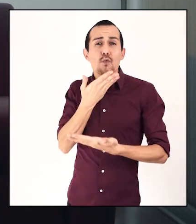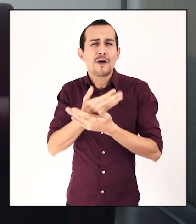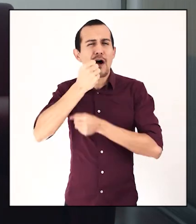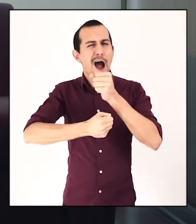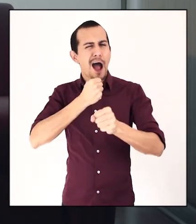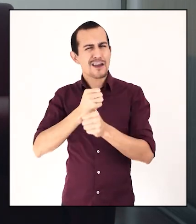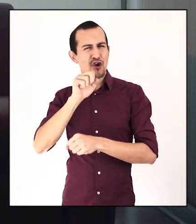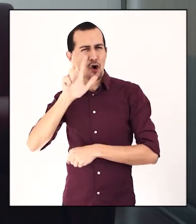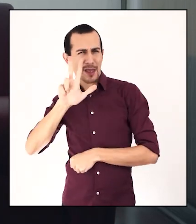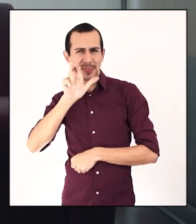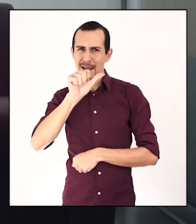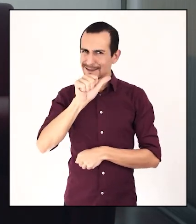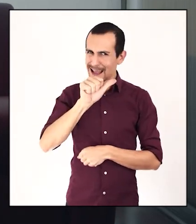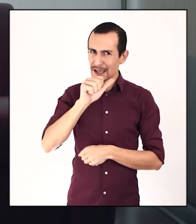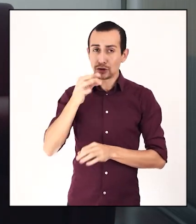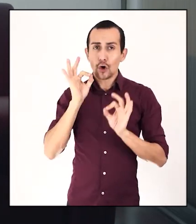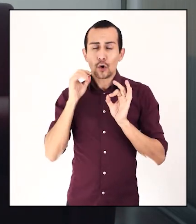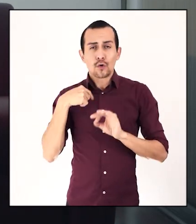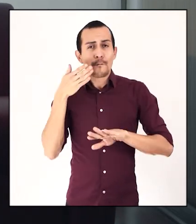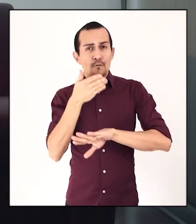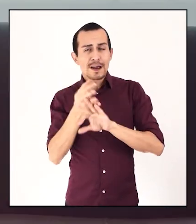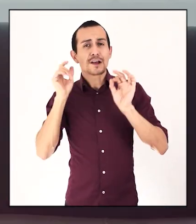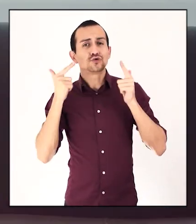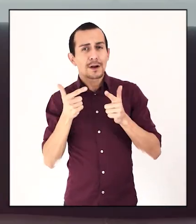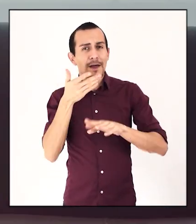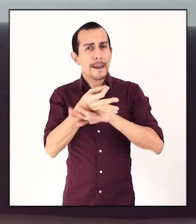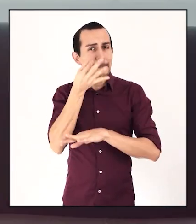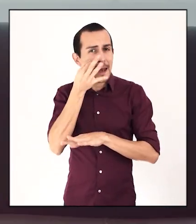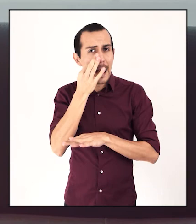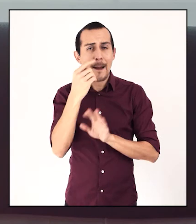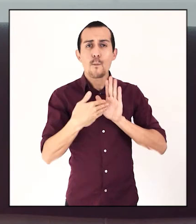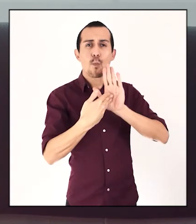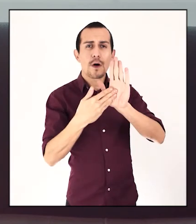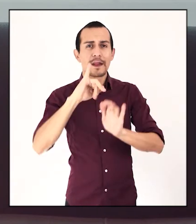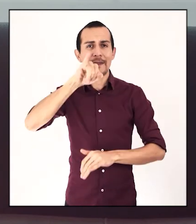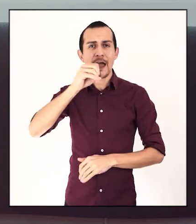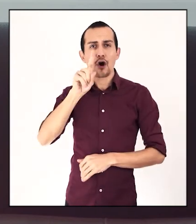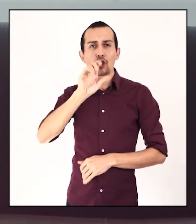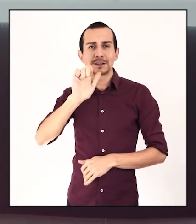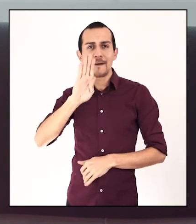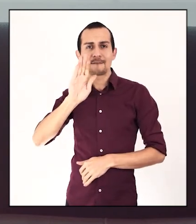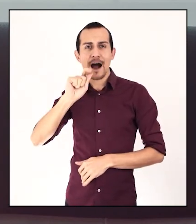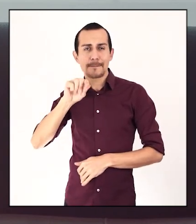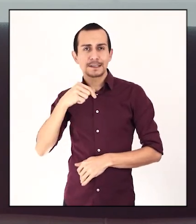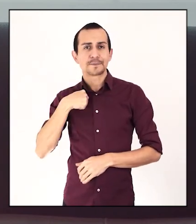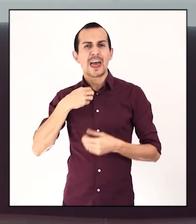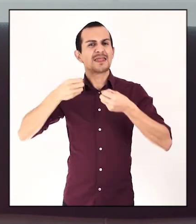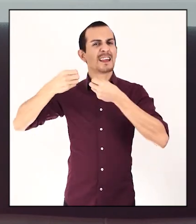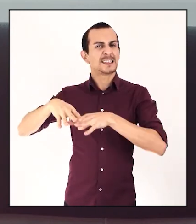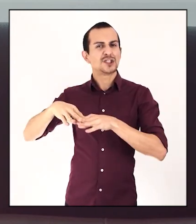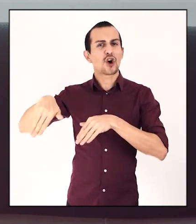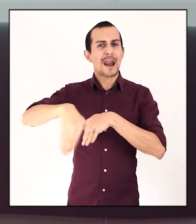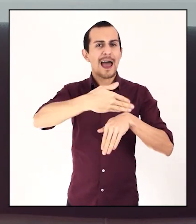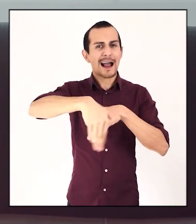cuando, el año 86, tuve la suerte de visitar la muestra de José Balmes, desechos,